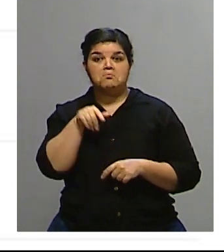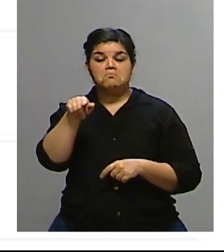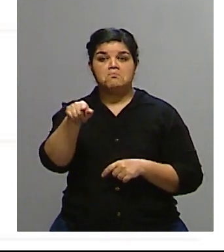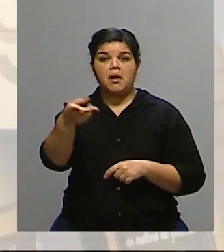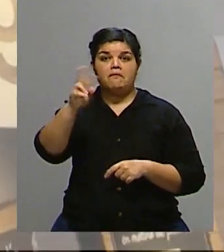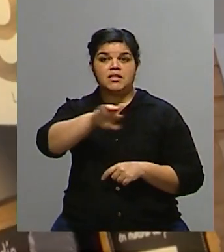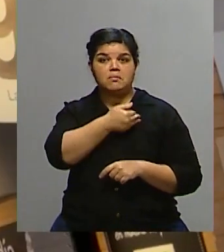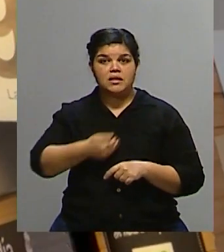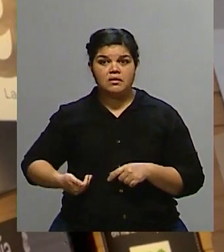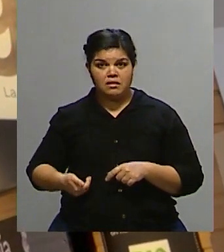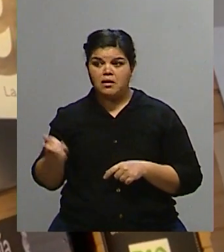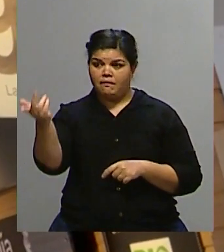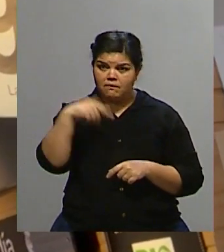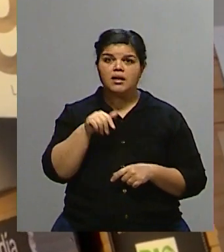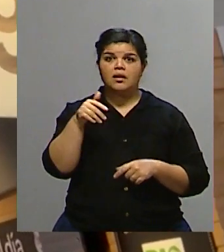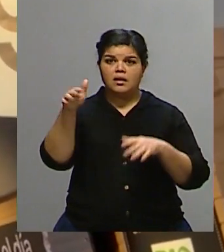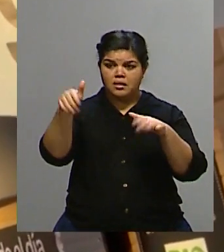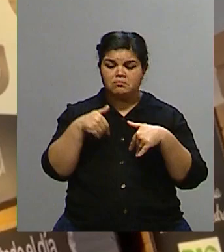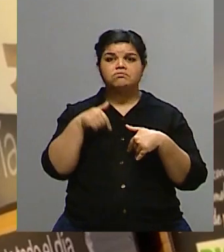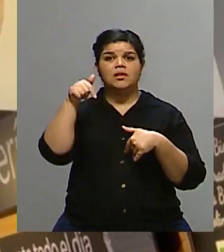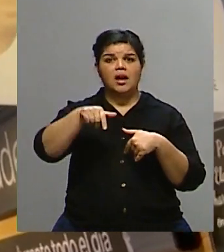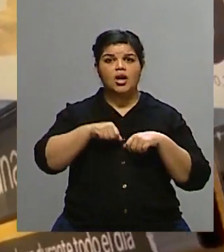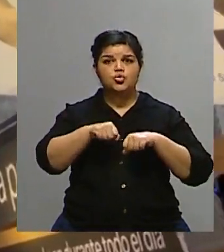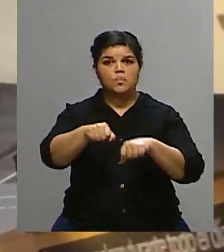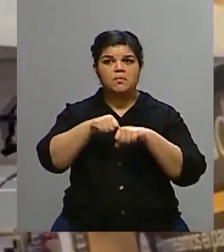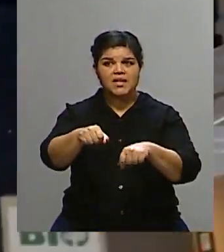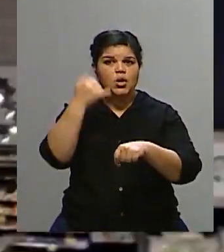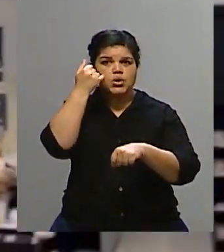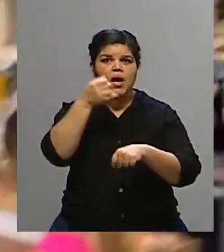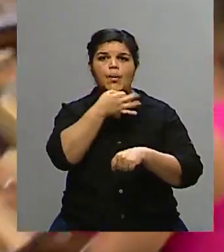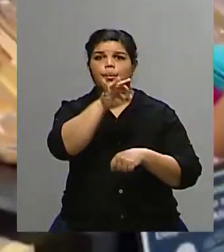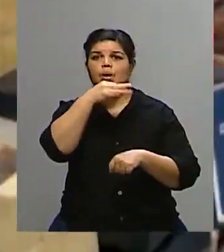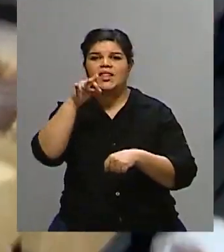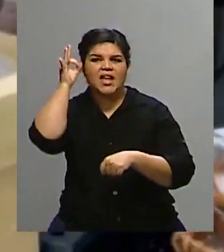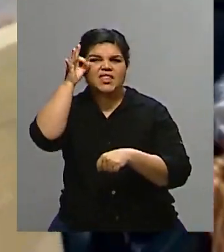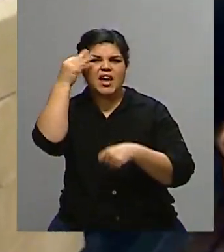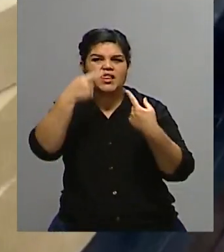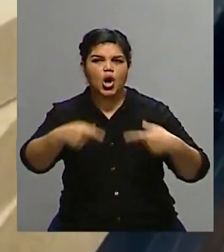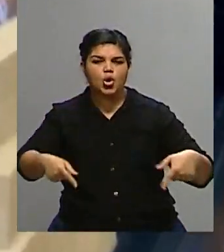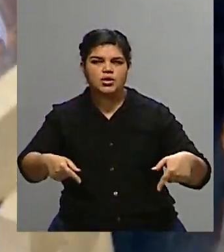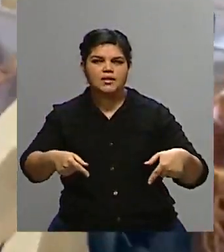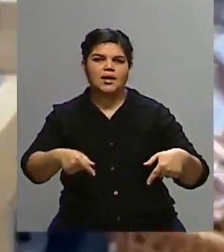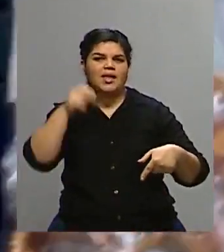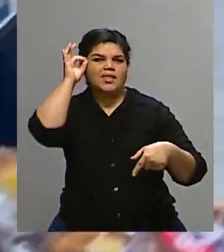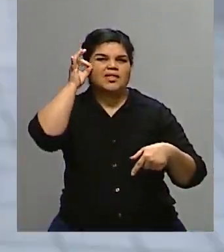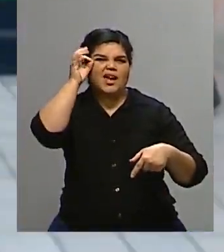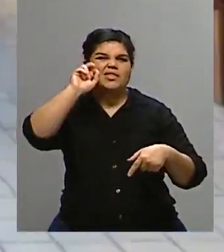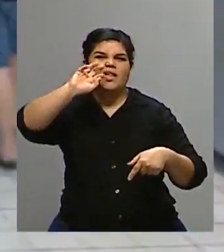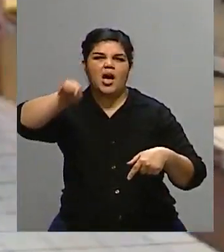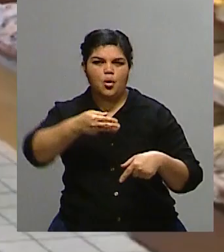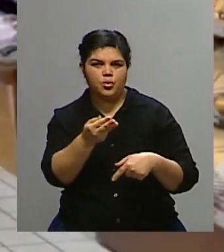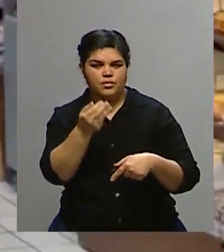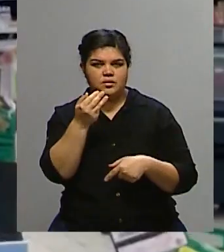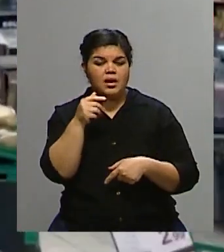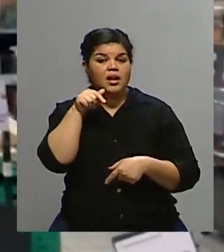en Europa y específicamente en España, ya algunos sin necesidad de acuerdo de precios a través del gobierno empiezan a entender